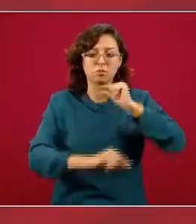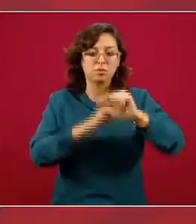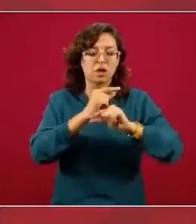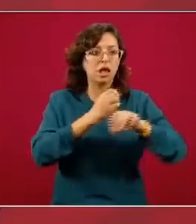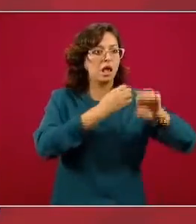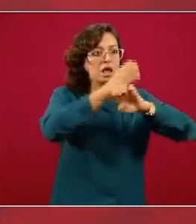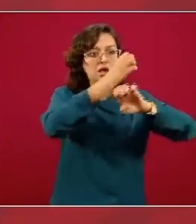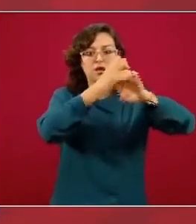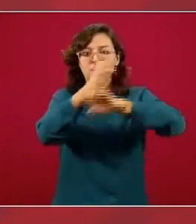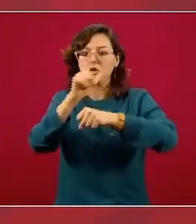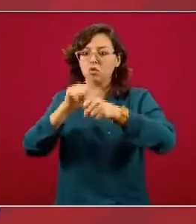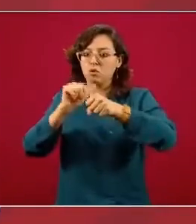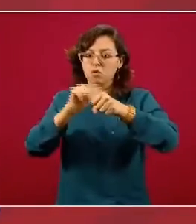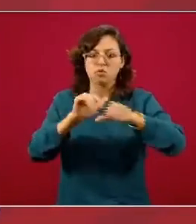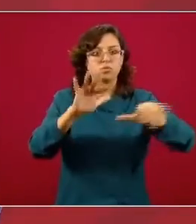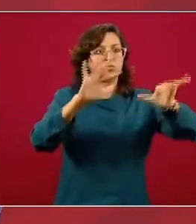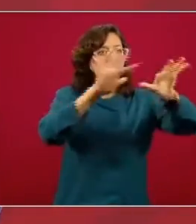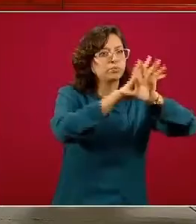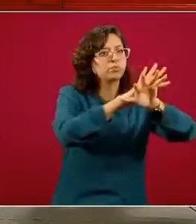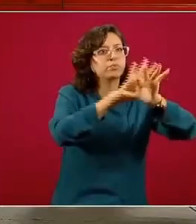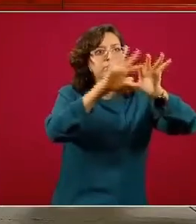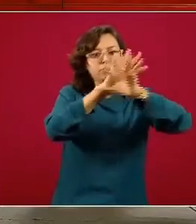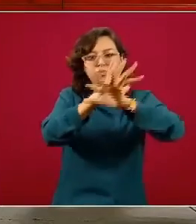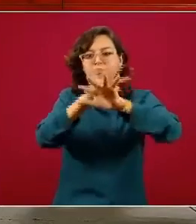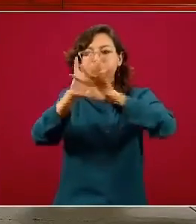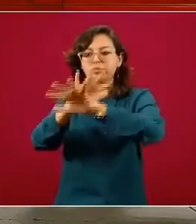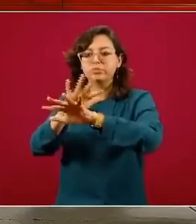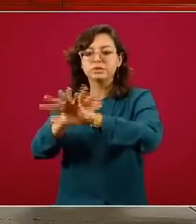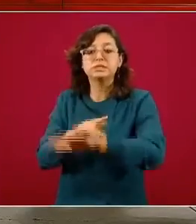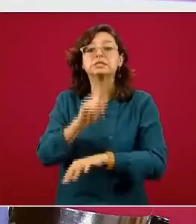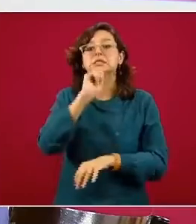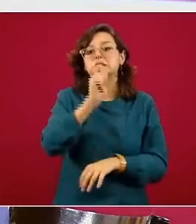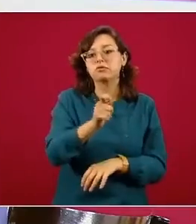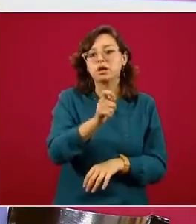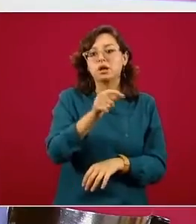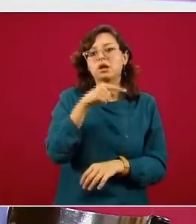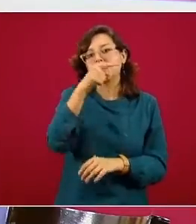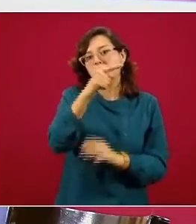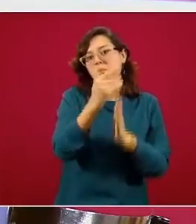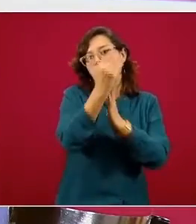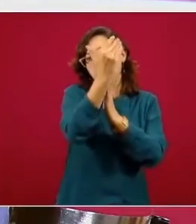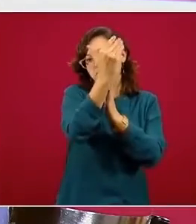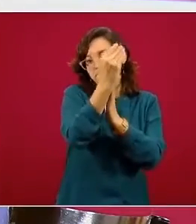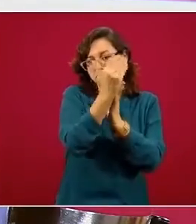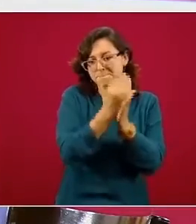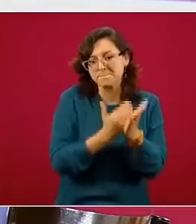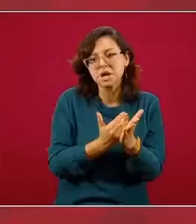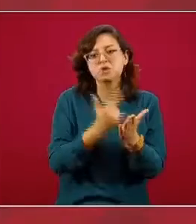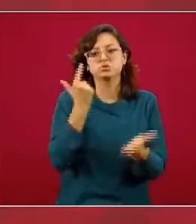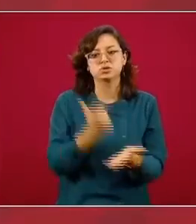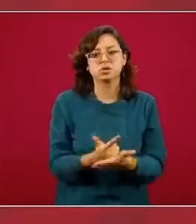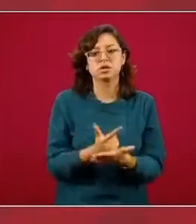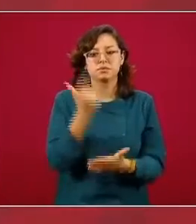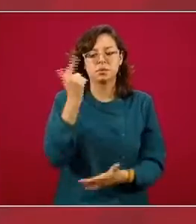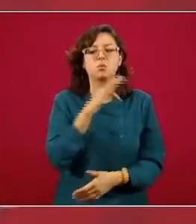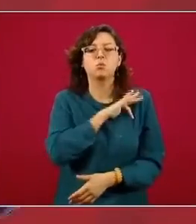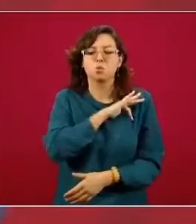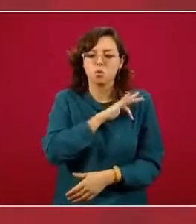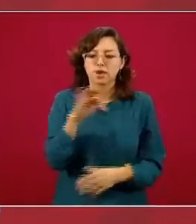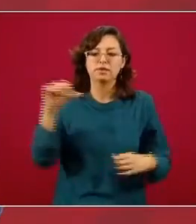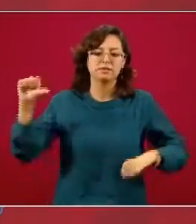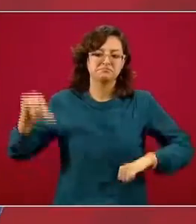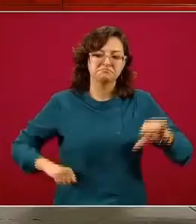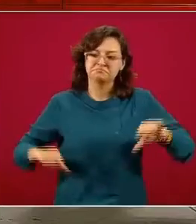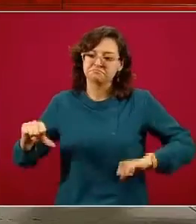cambien su coloración y aquellas que cambien quiere decir que están teniendo menor riesgo y por lo tanto podrán ir